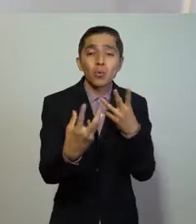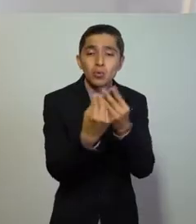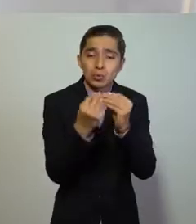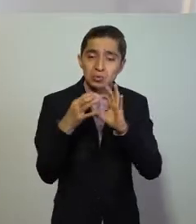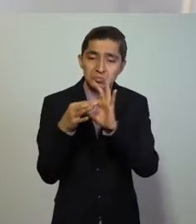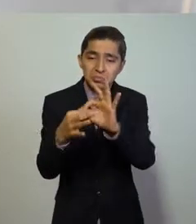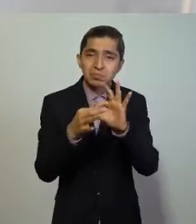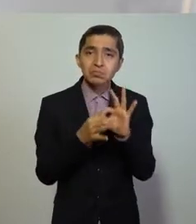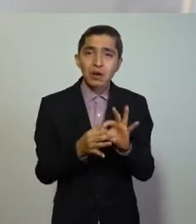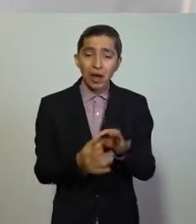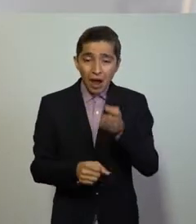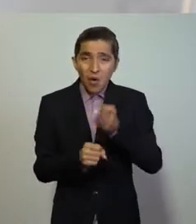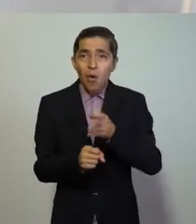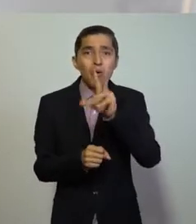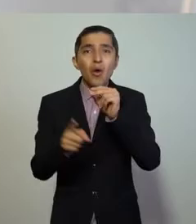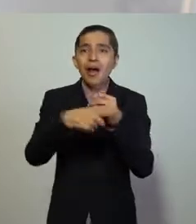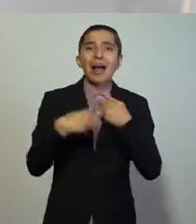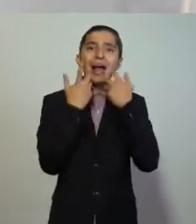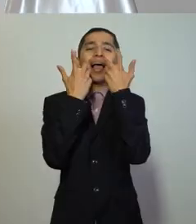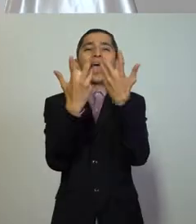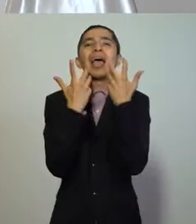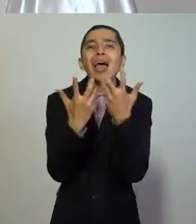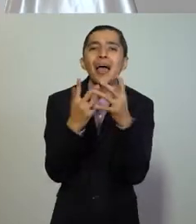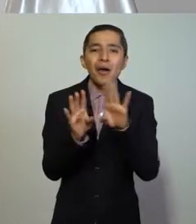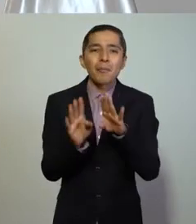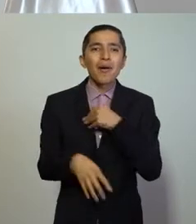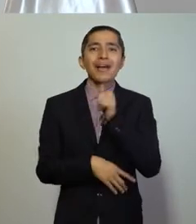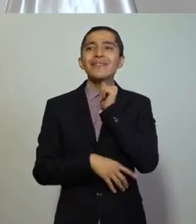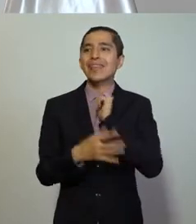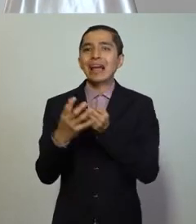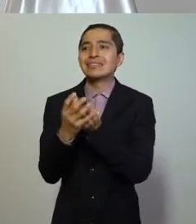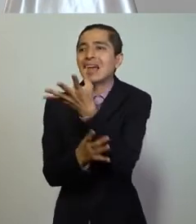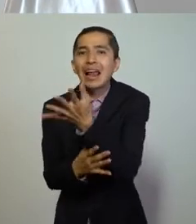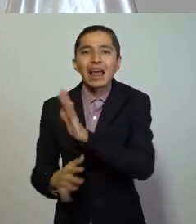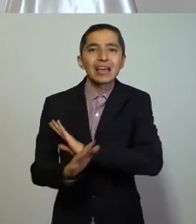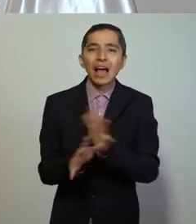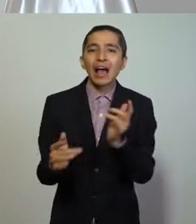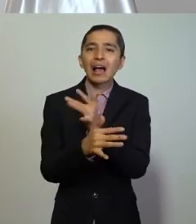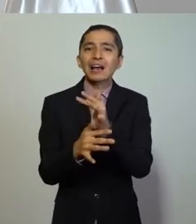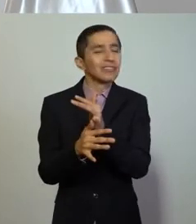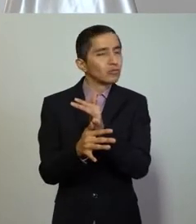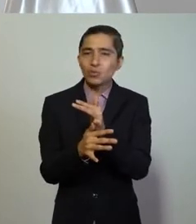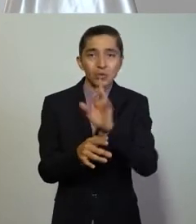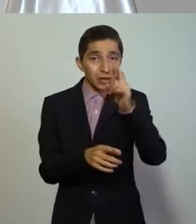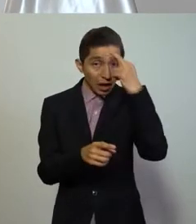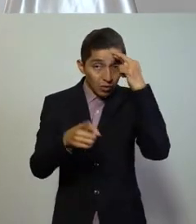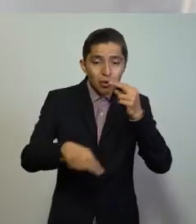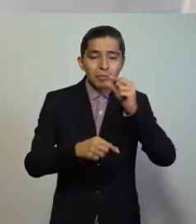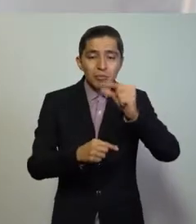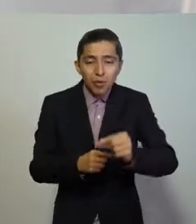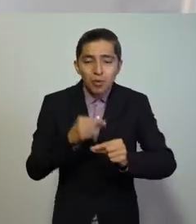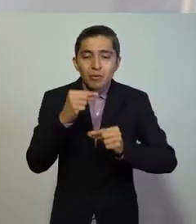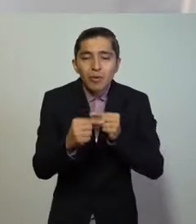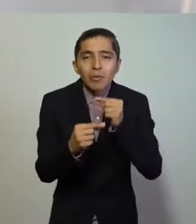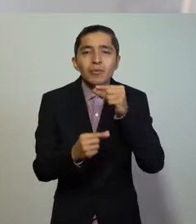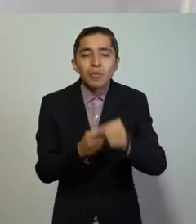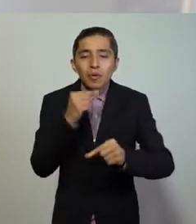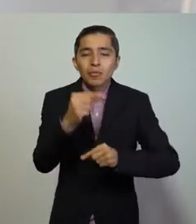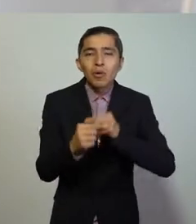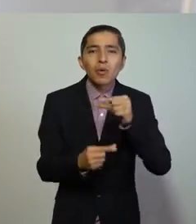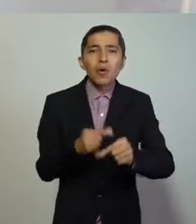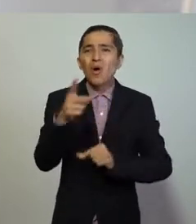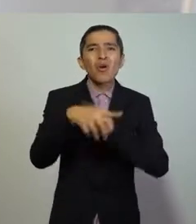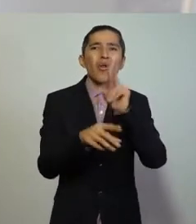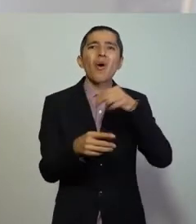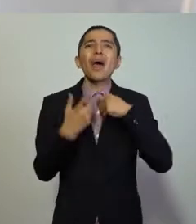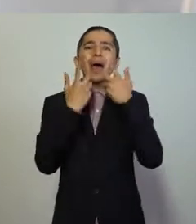No es el momento de comer ansias. Recordemos que será un proceso gradual y que no nos